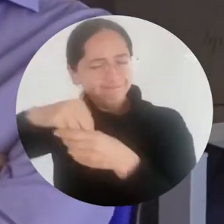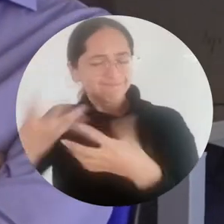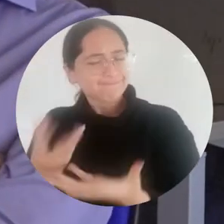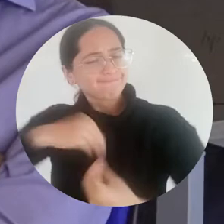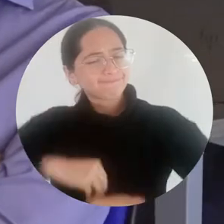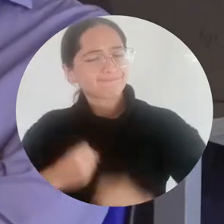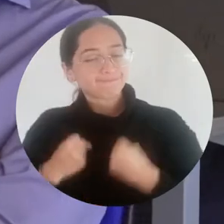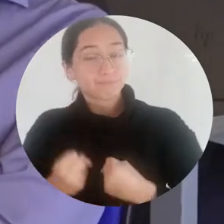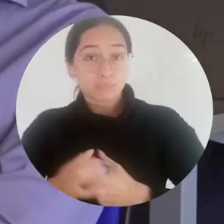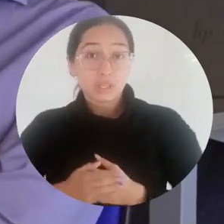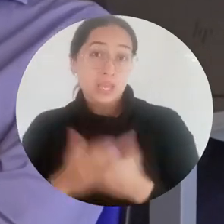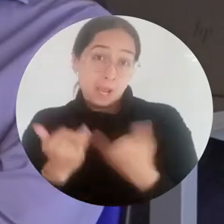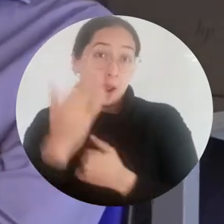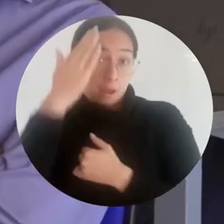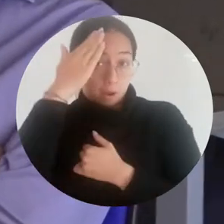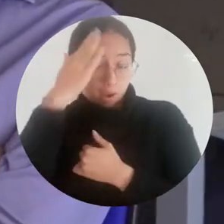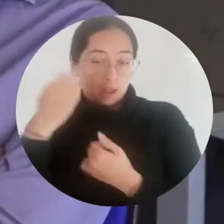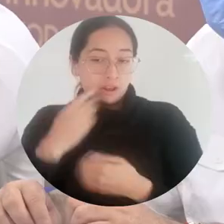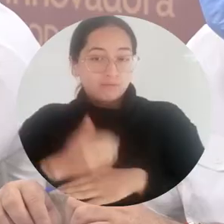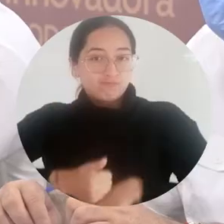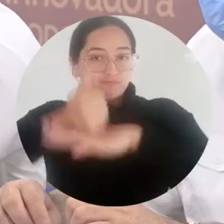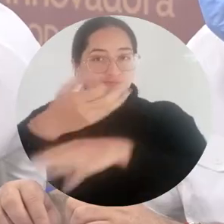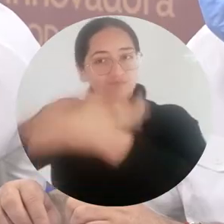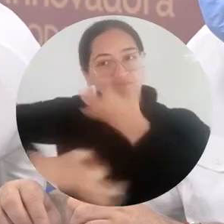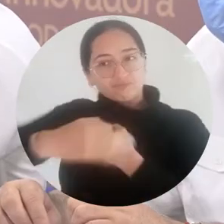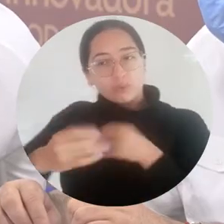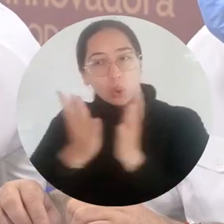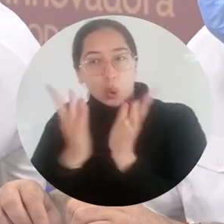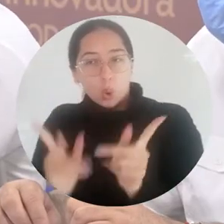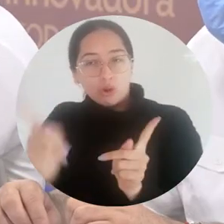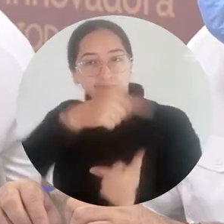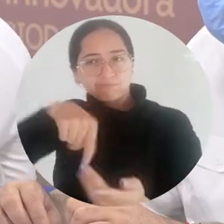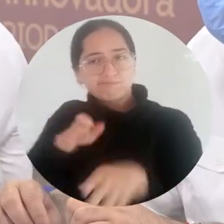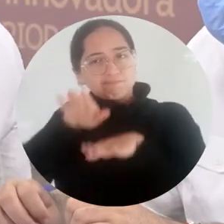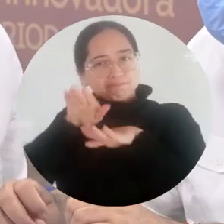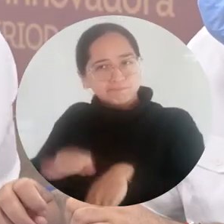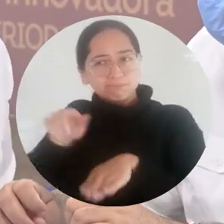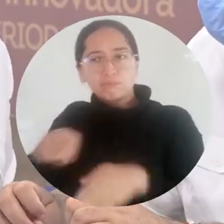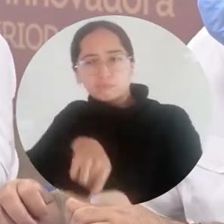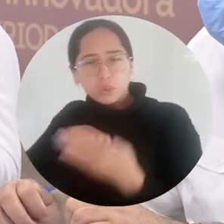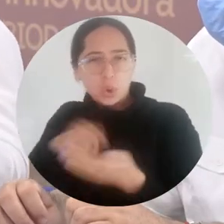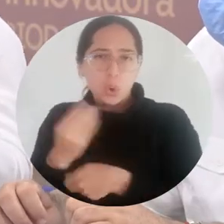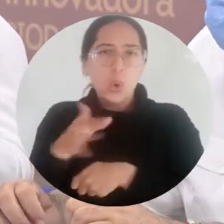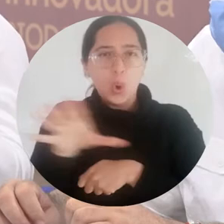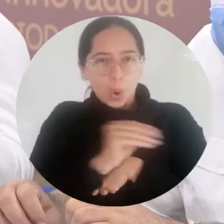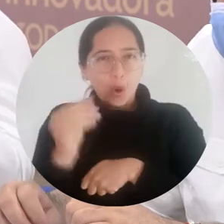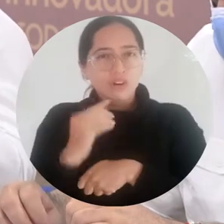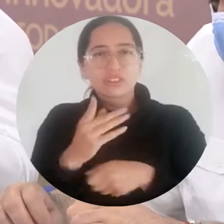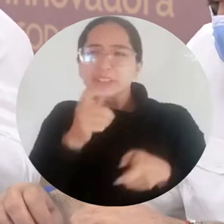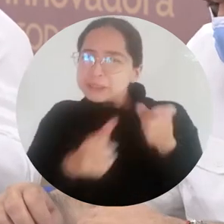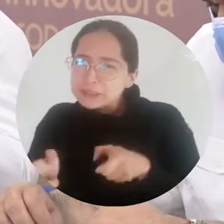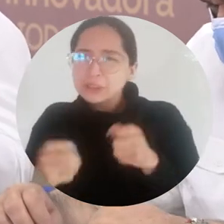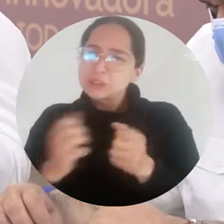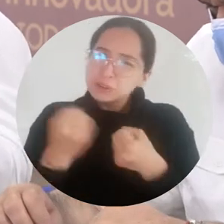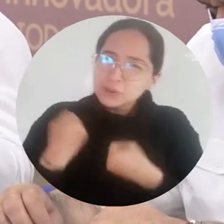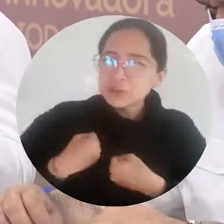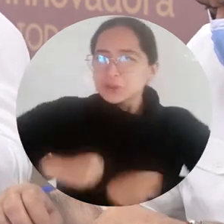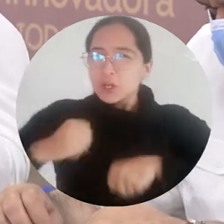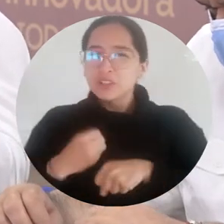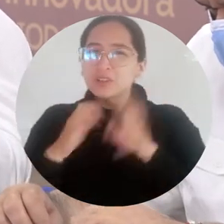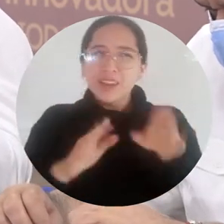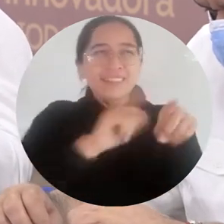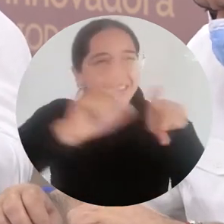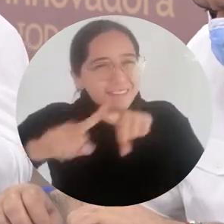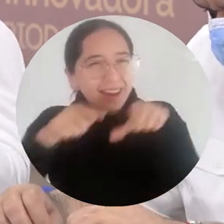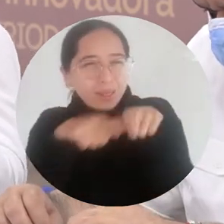nombre de todos los miles de jóvenes que hoy están retornando a la presencialidad por esa labor que hicimos todos y todas desde las regiones, desde el